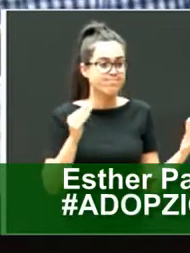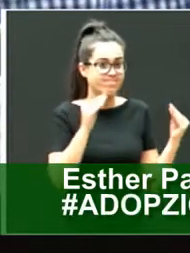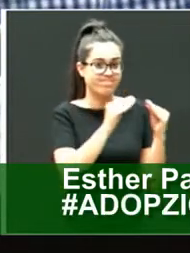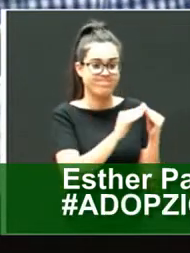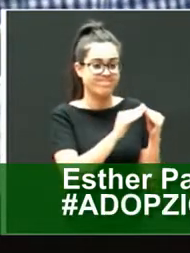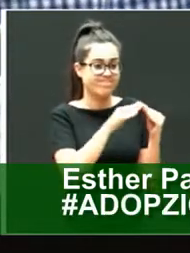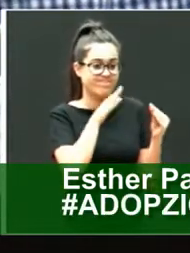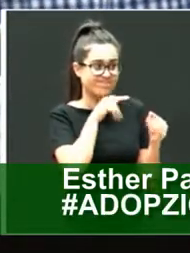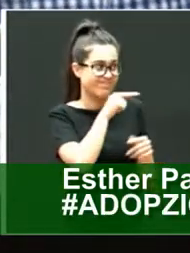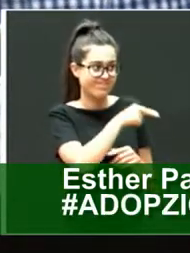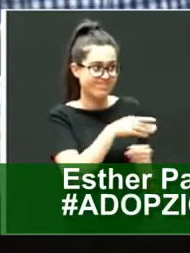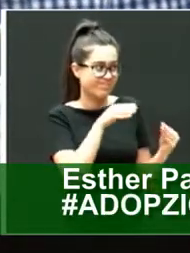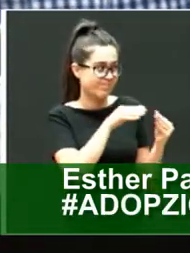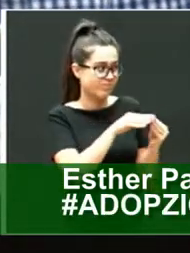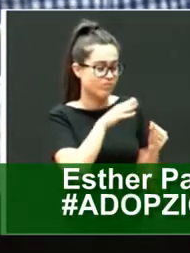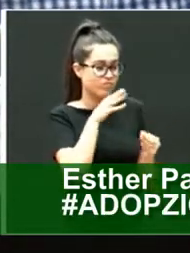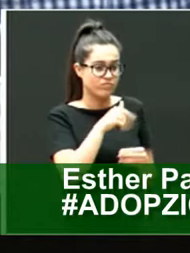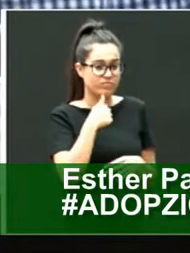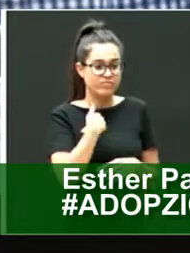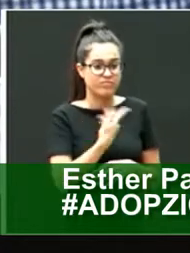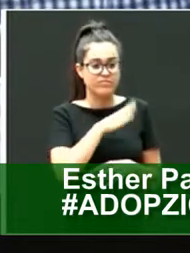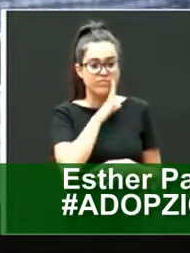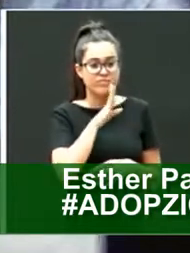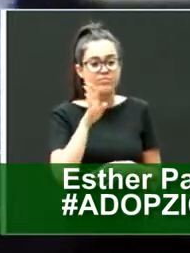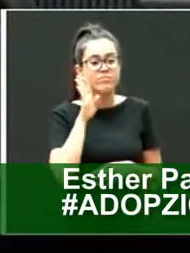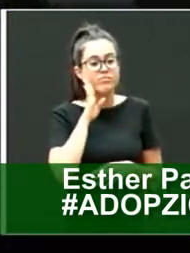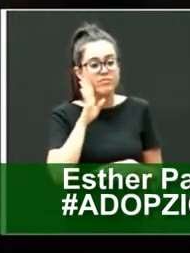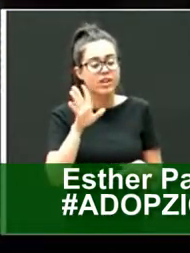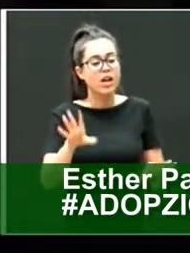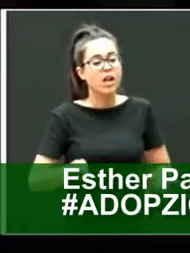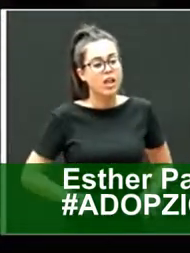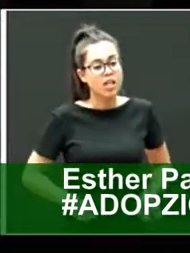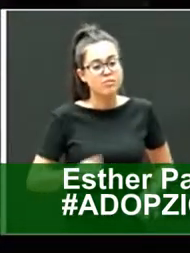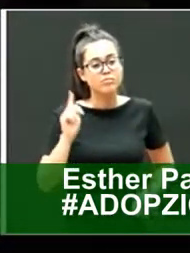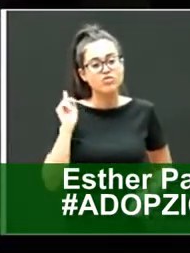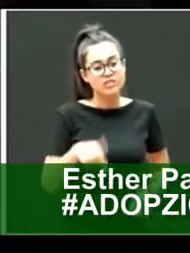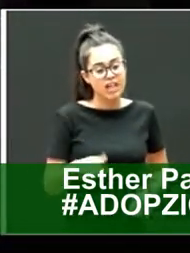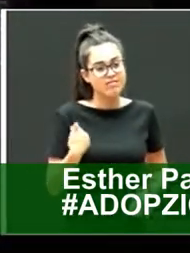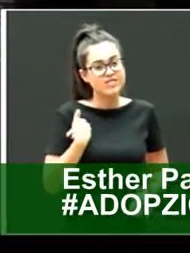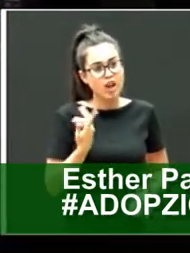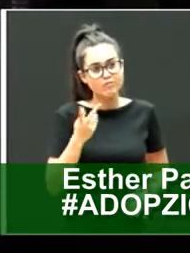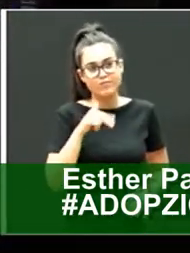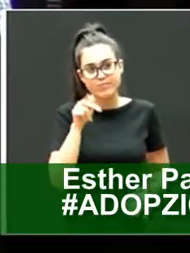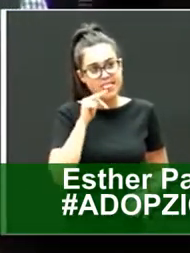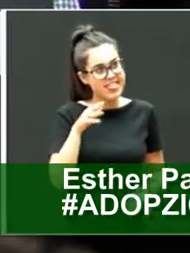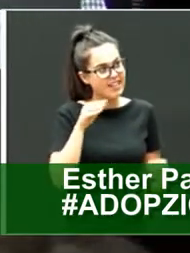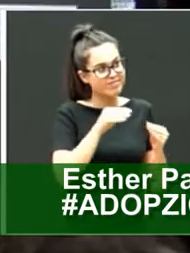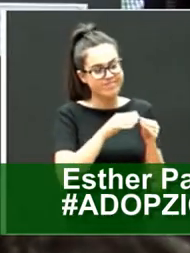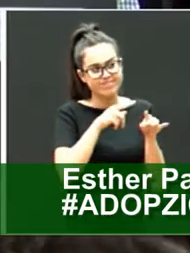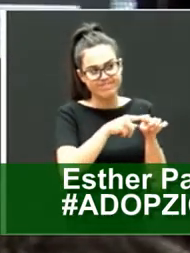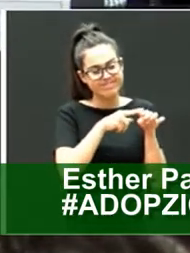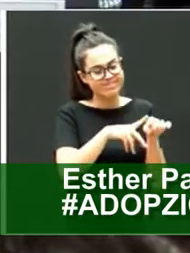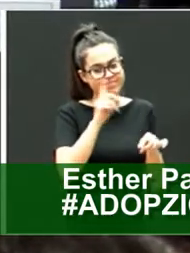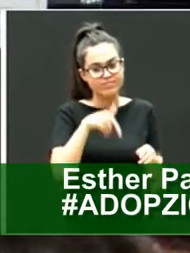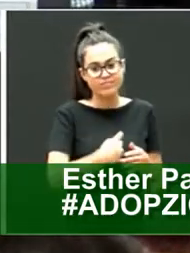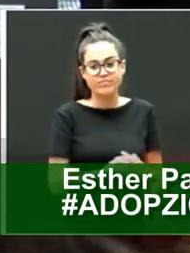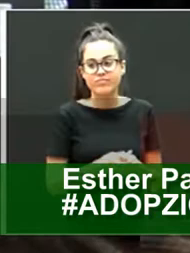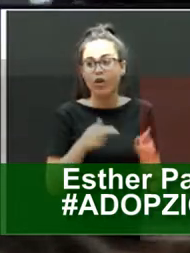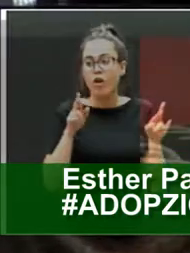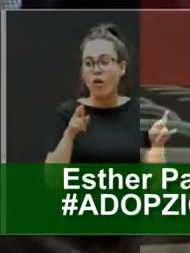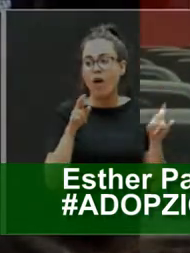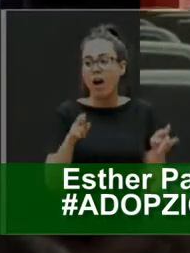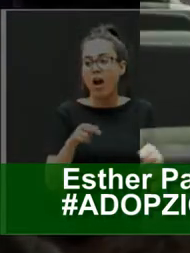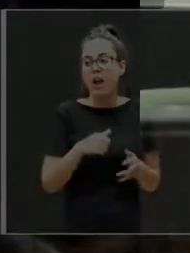acuerdo contigo, porque como madre adoptiva lo comparto contigo también, y decirte, Izaskun, que ojalá hubiese tenido